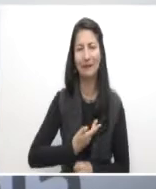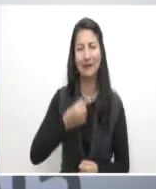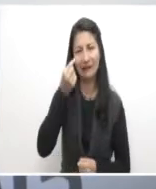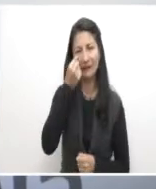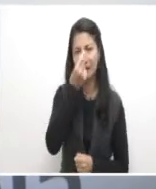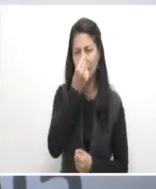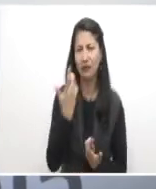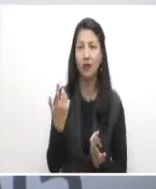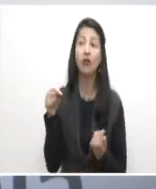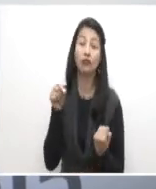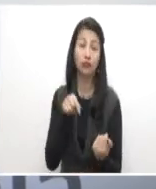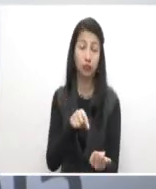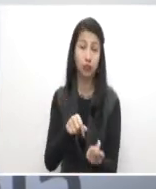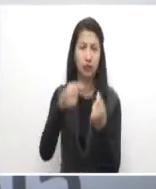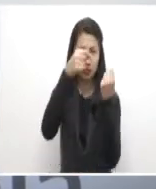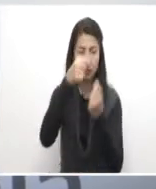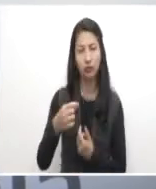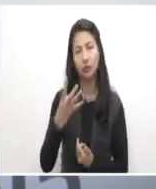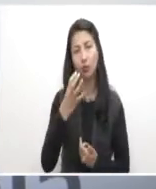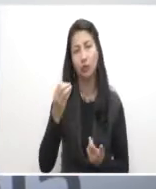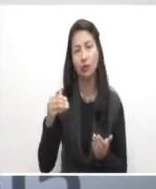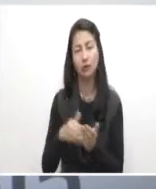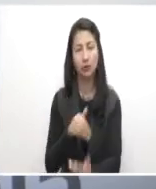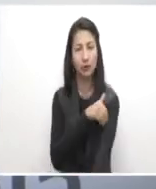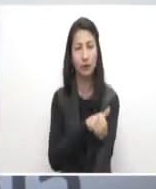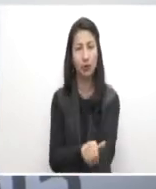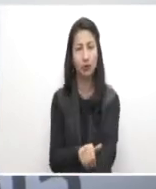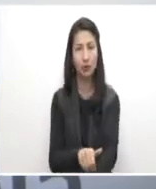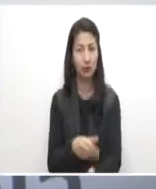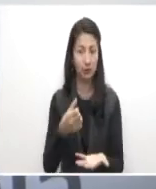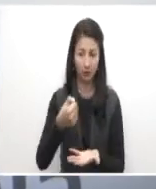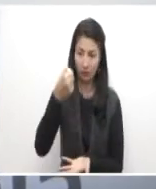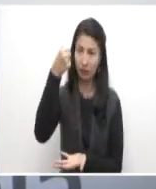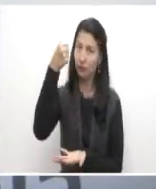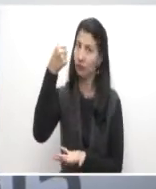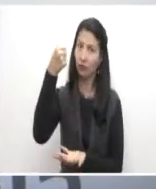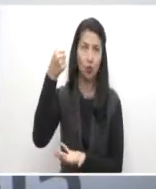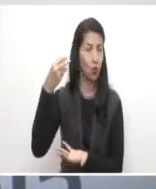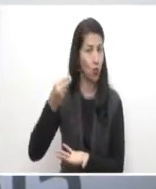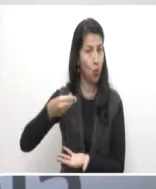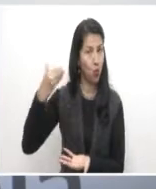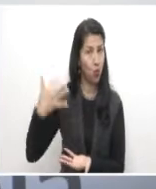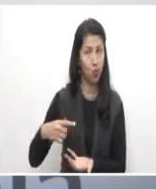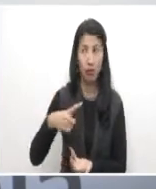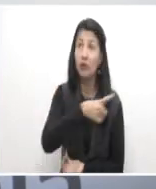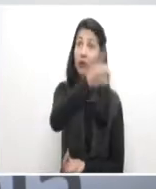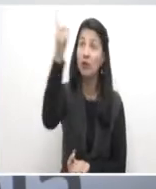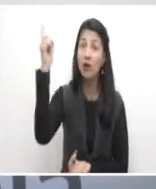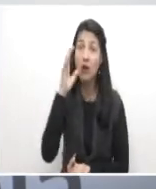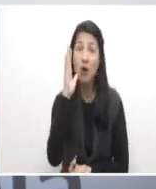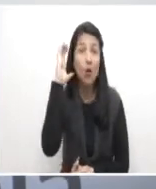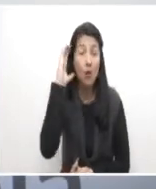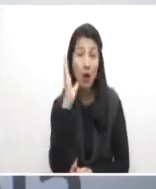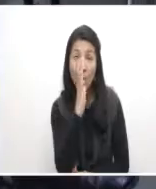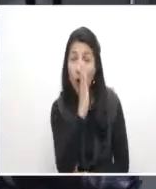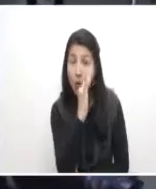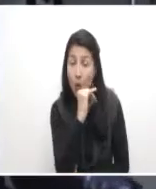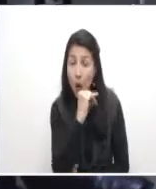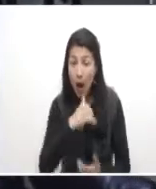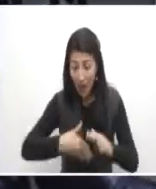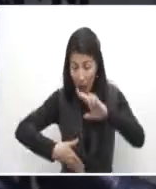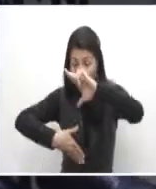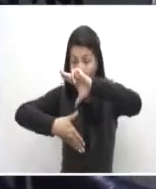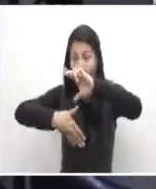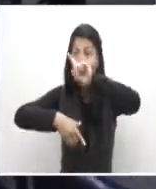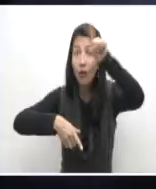400 mil millones a emprendedores. Eso es mucho recurso. En ningún país de Latinoamérica existe una plataforma de emprendimiento